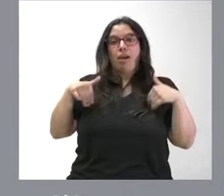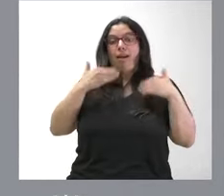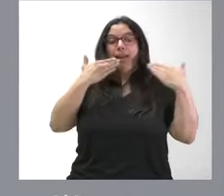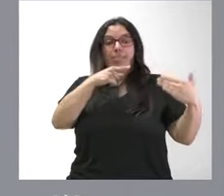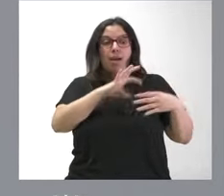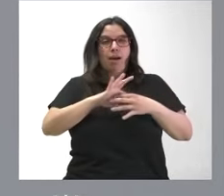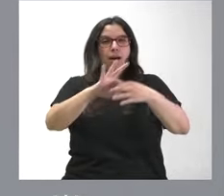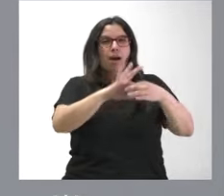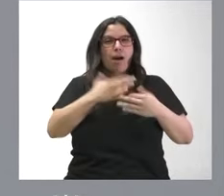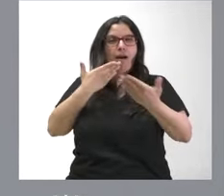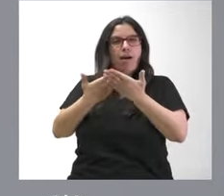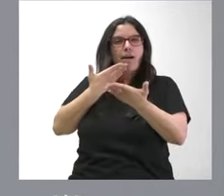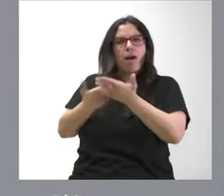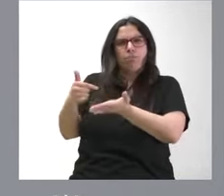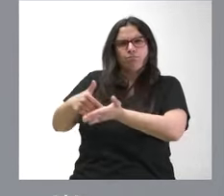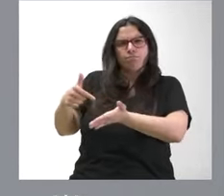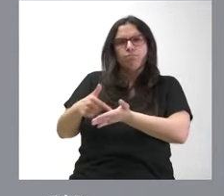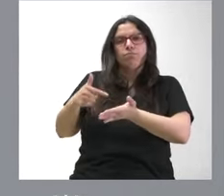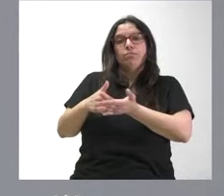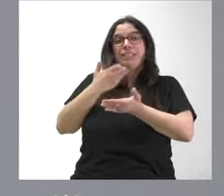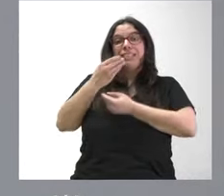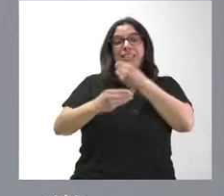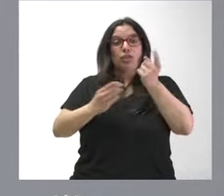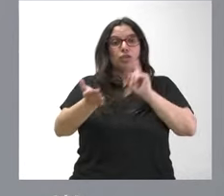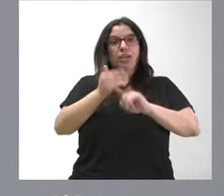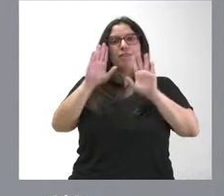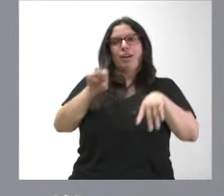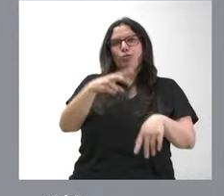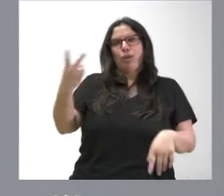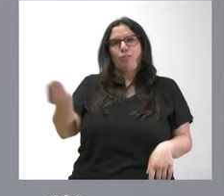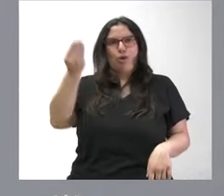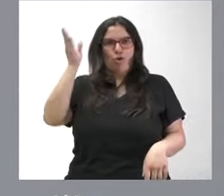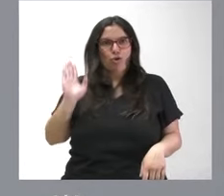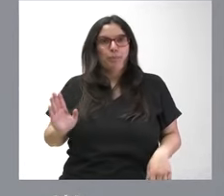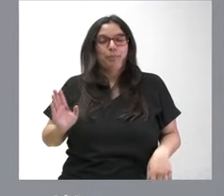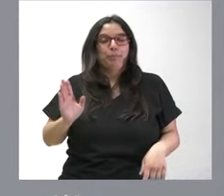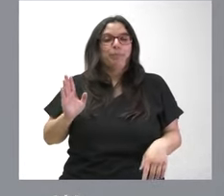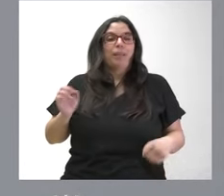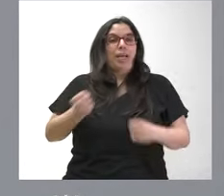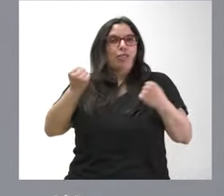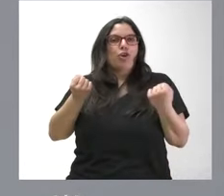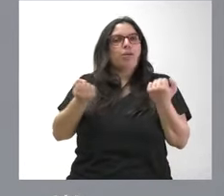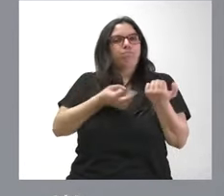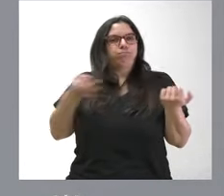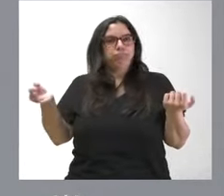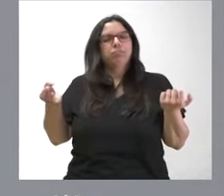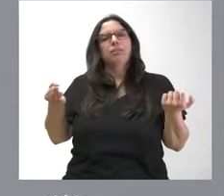pues cuando se produce siempre aumenta la eficacia de nuestras acciones y siempre permite que podamos ser